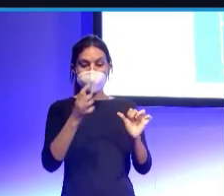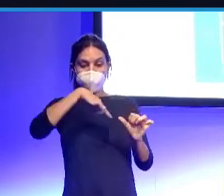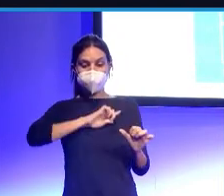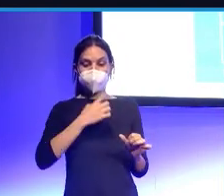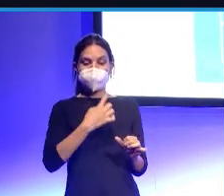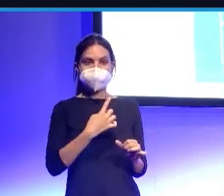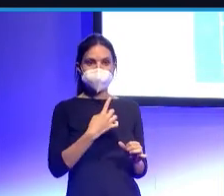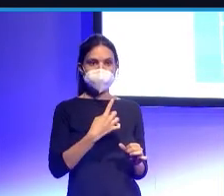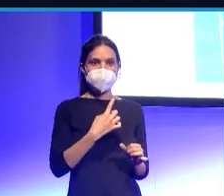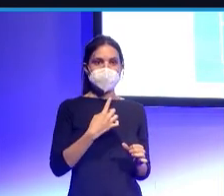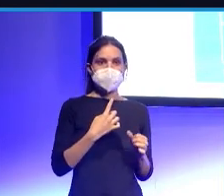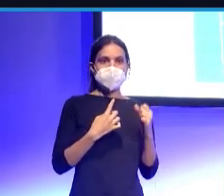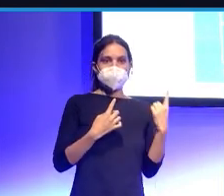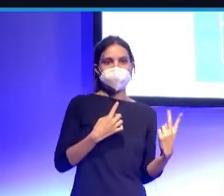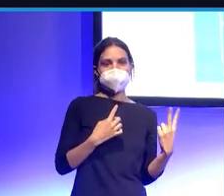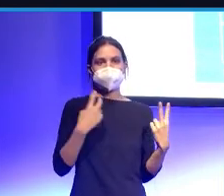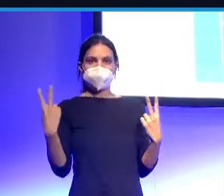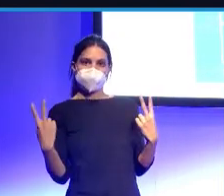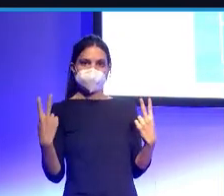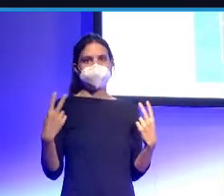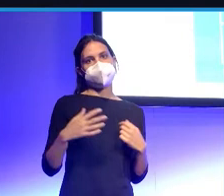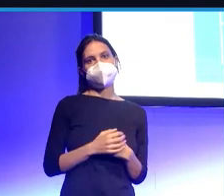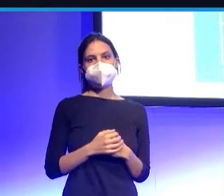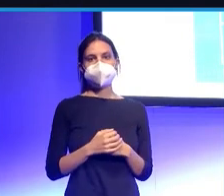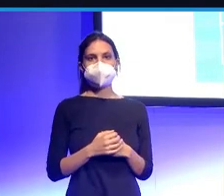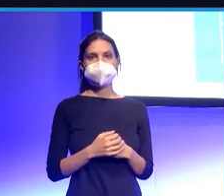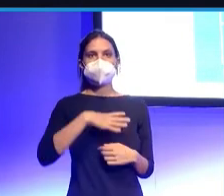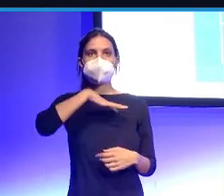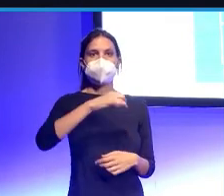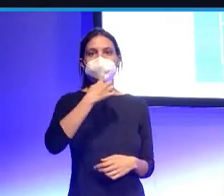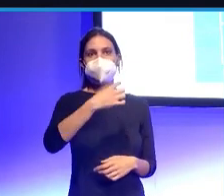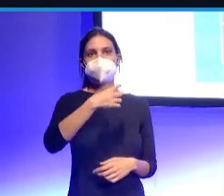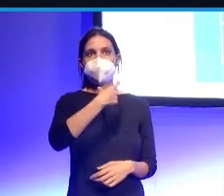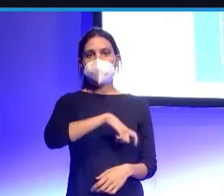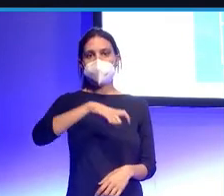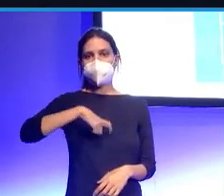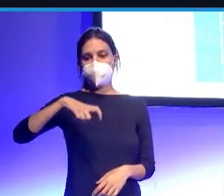Básicamente, el Valencia ha rendido más de lo que debería. Y, de alguna forma, podemos decir que el Atlético de Madrid